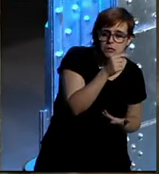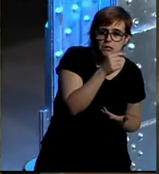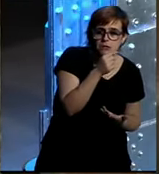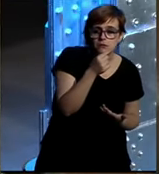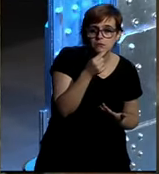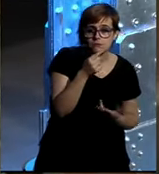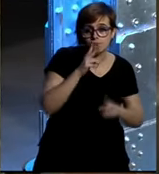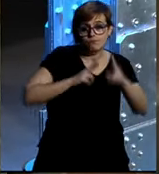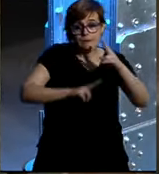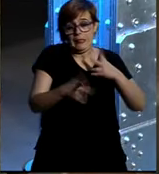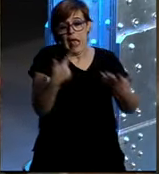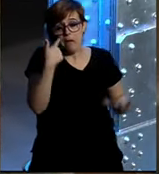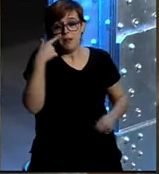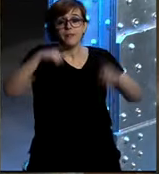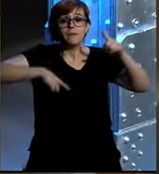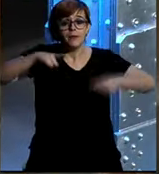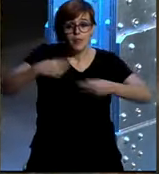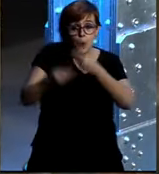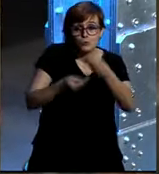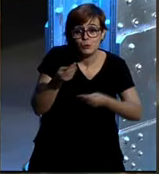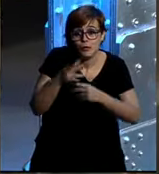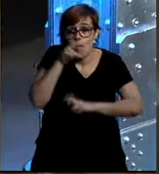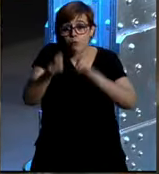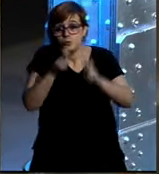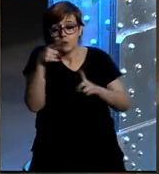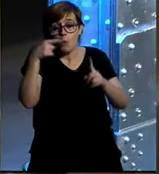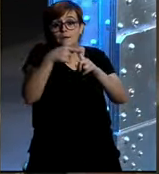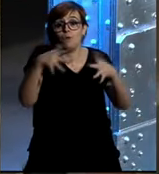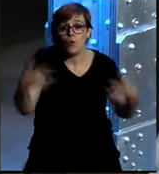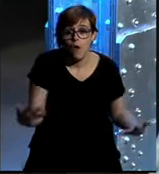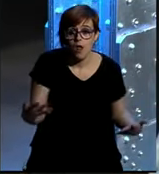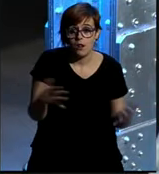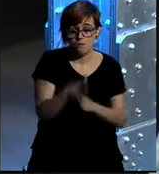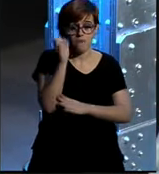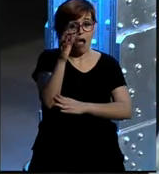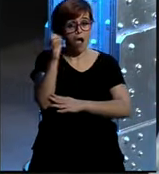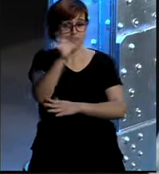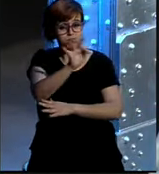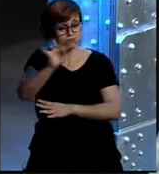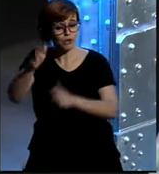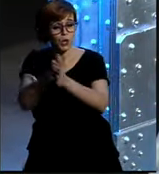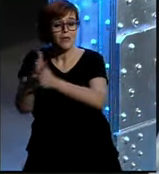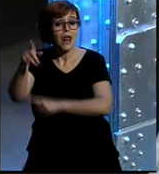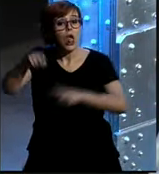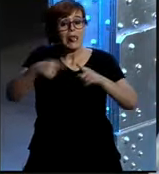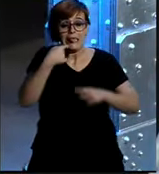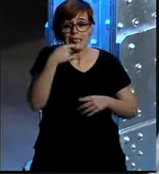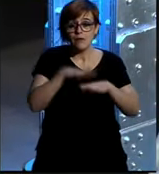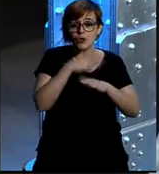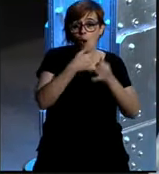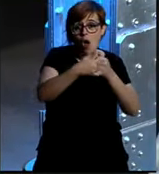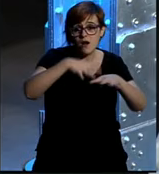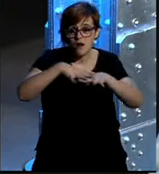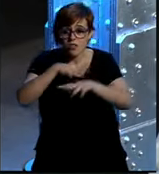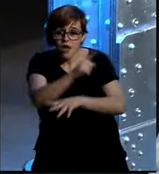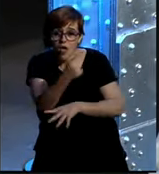depende para lo que busquen es lo que hablábamos a lo largo de los diferentes ponentes que cada red cada canal ¿cuál